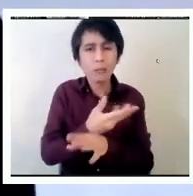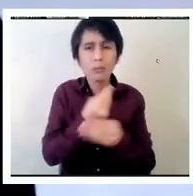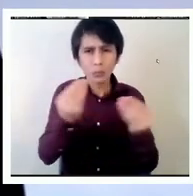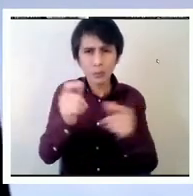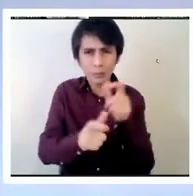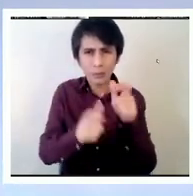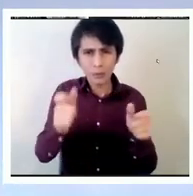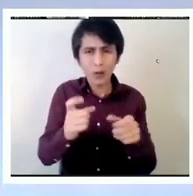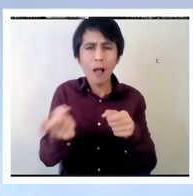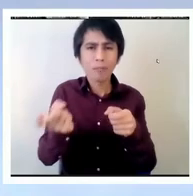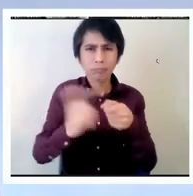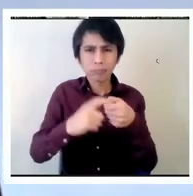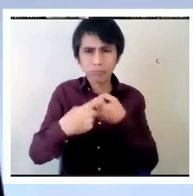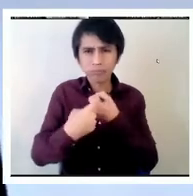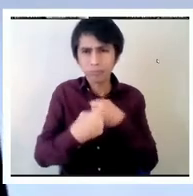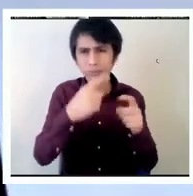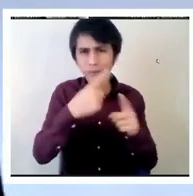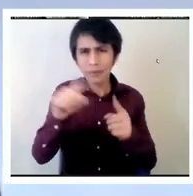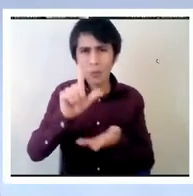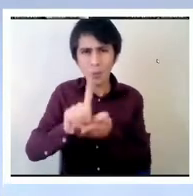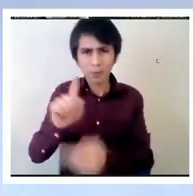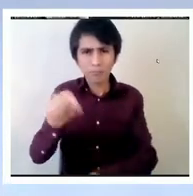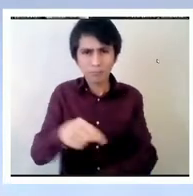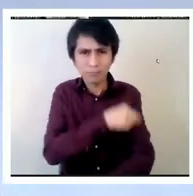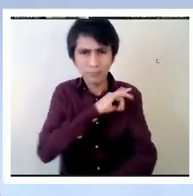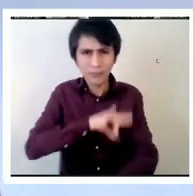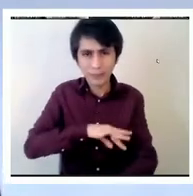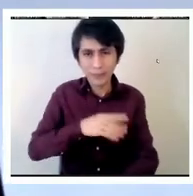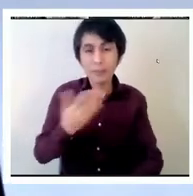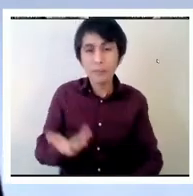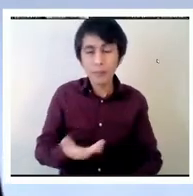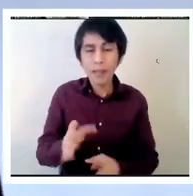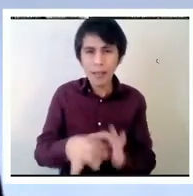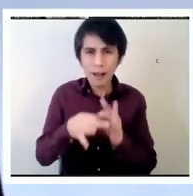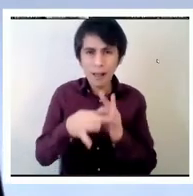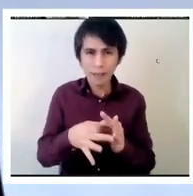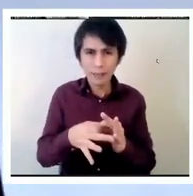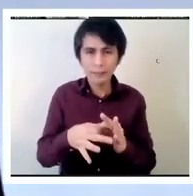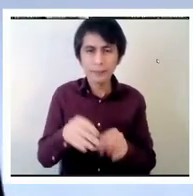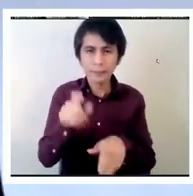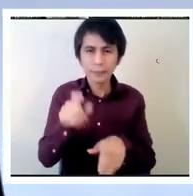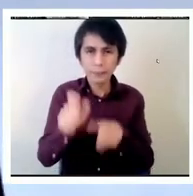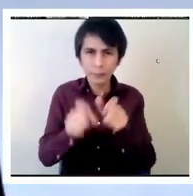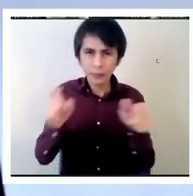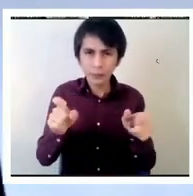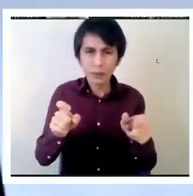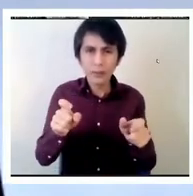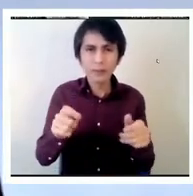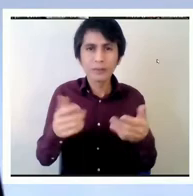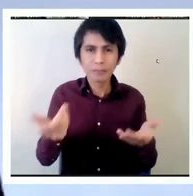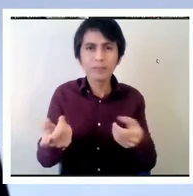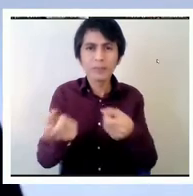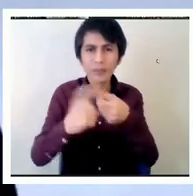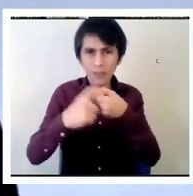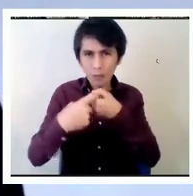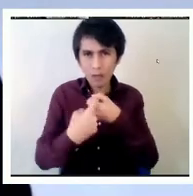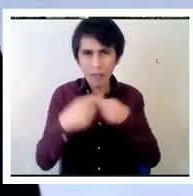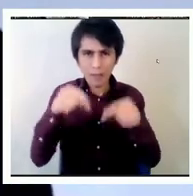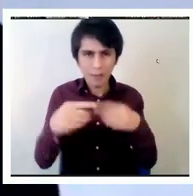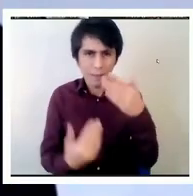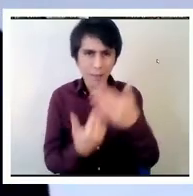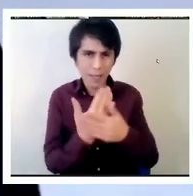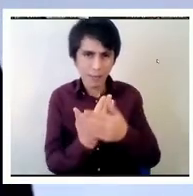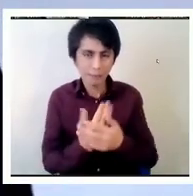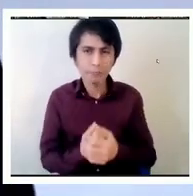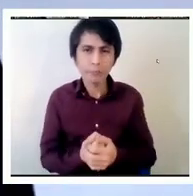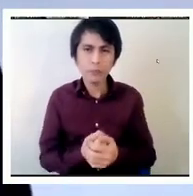de Chile. Así que le agradecemos también a la gente que se ha estado conectando en esta mañana. La idea es que vamos